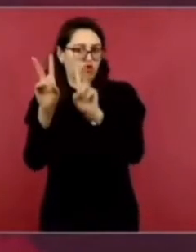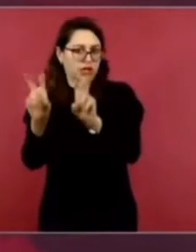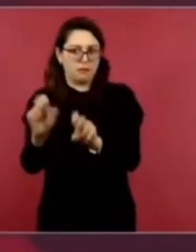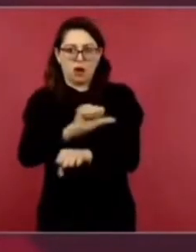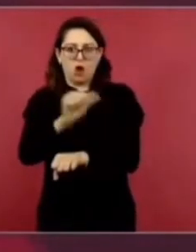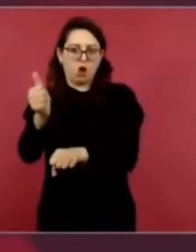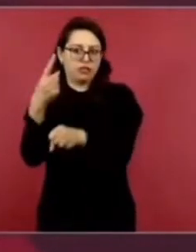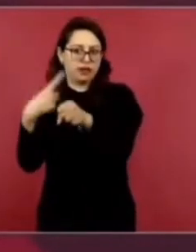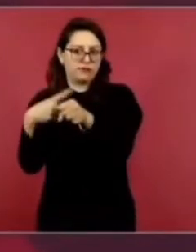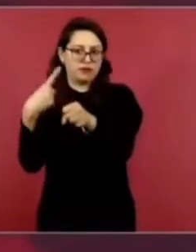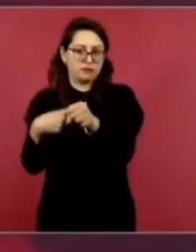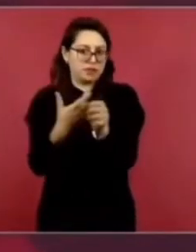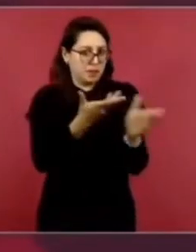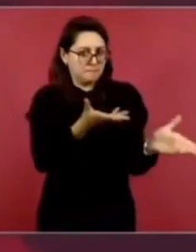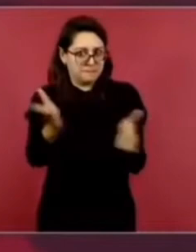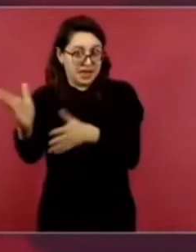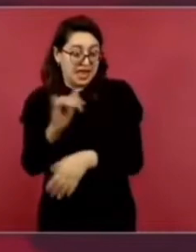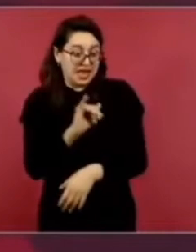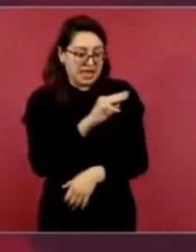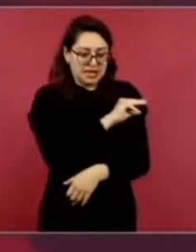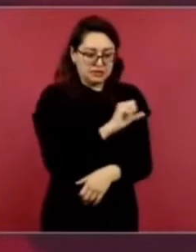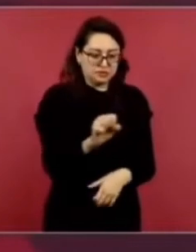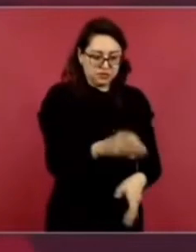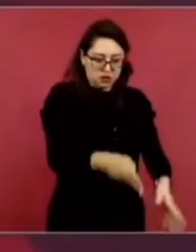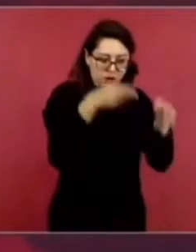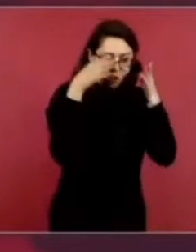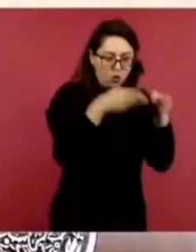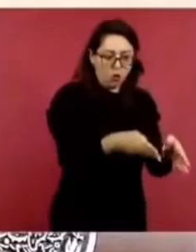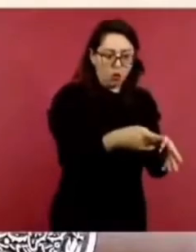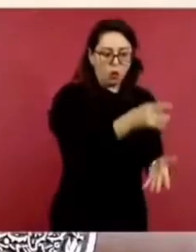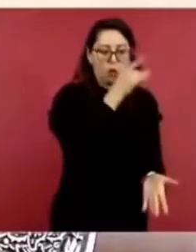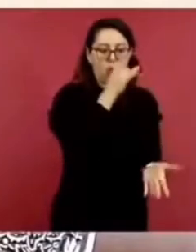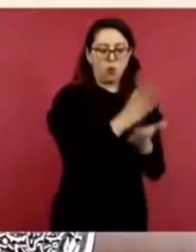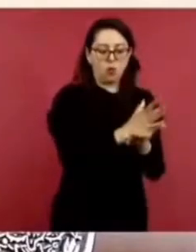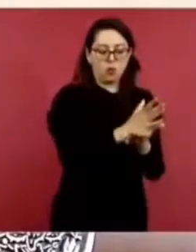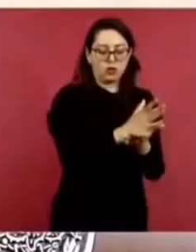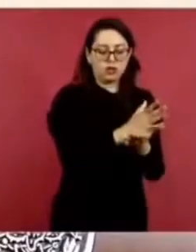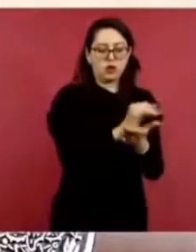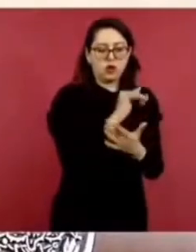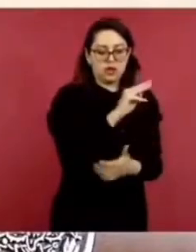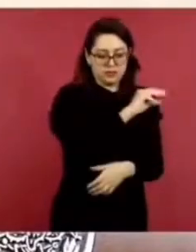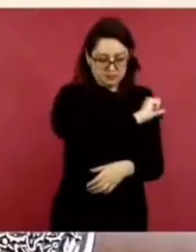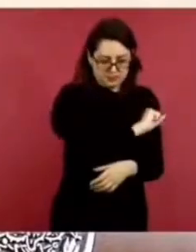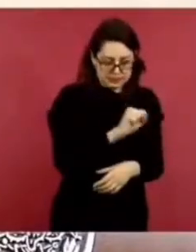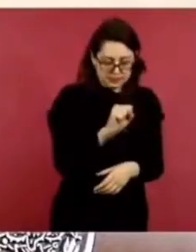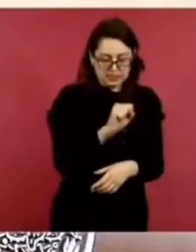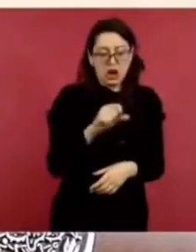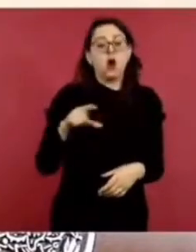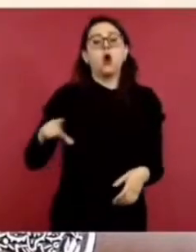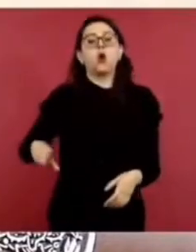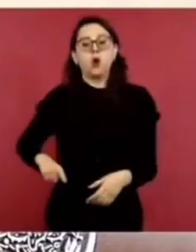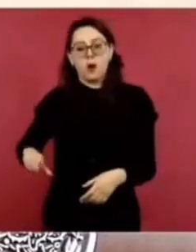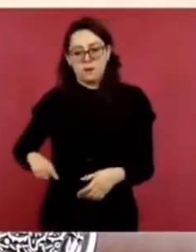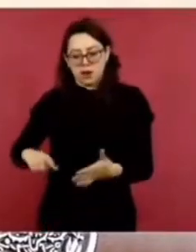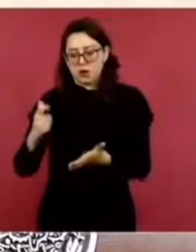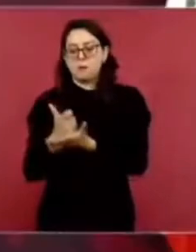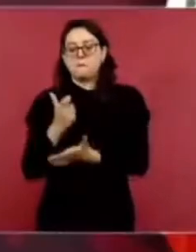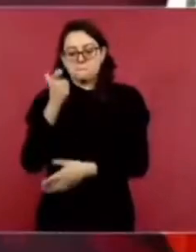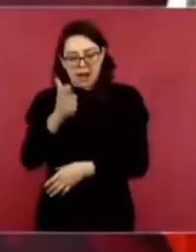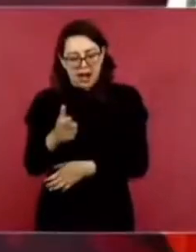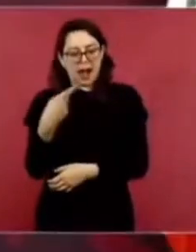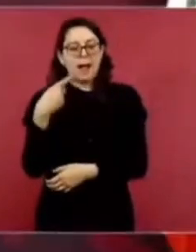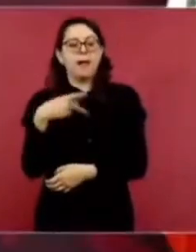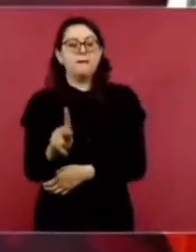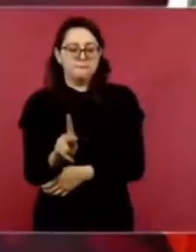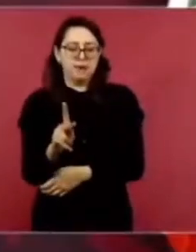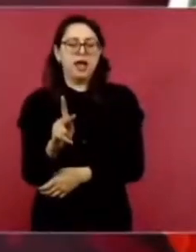para atender enfermos de COVID. Y se les pagó, pero de todas maneras, ayudaron. Y